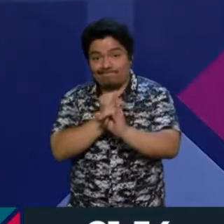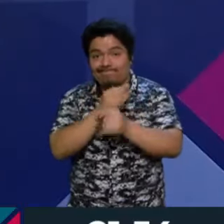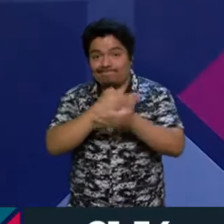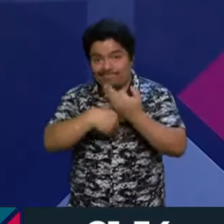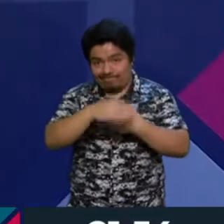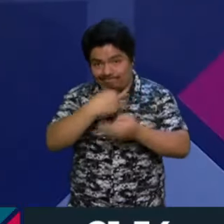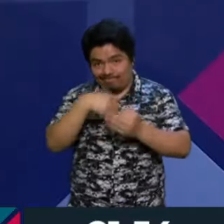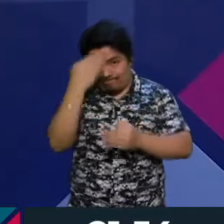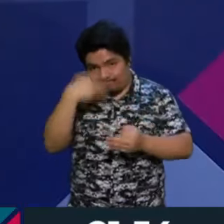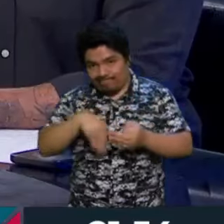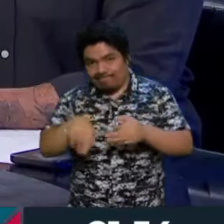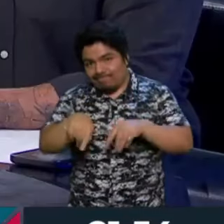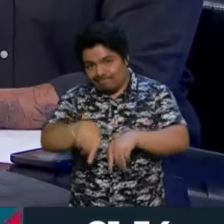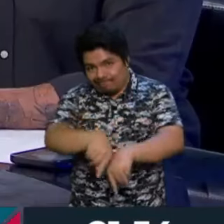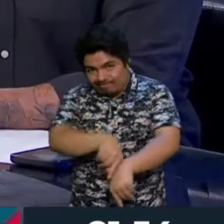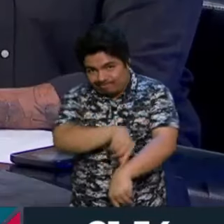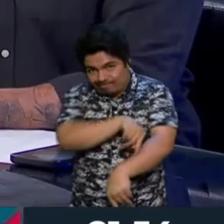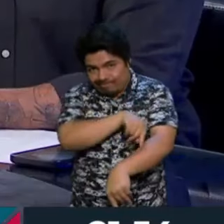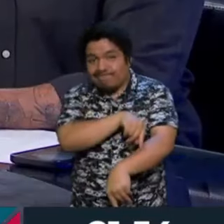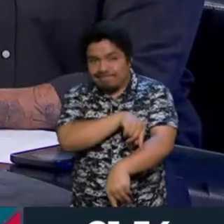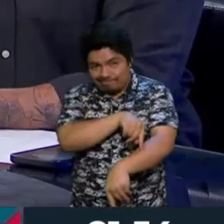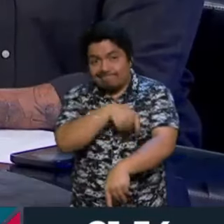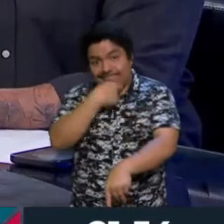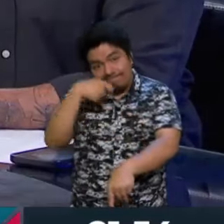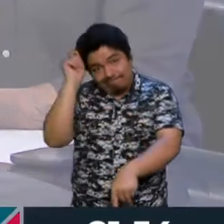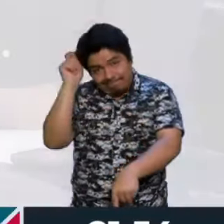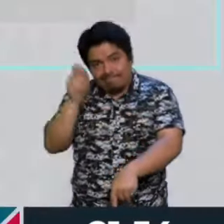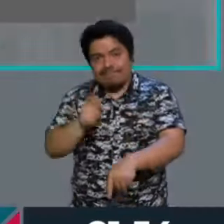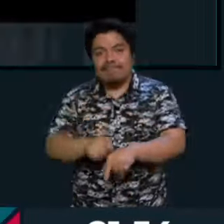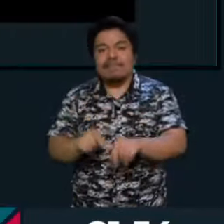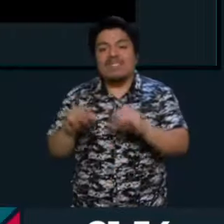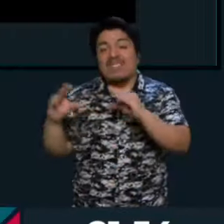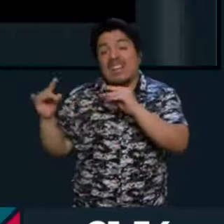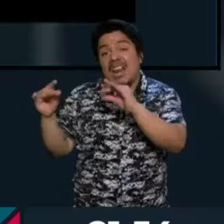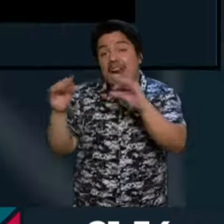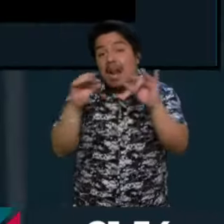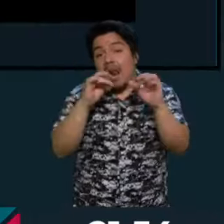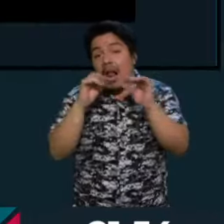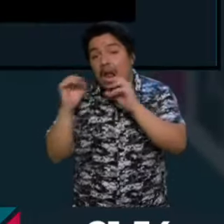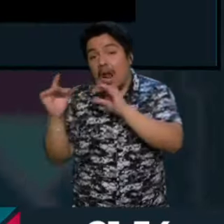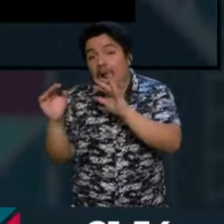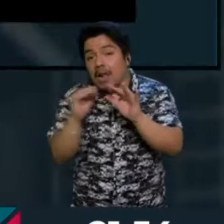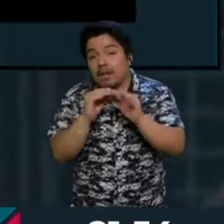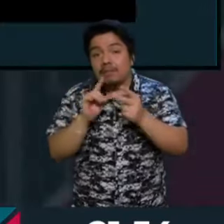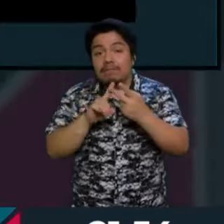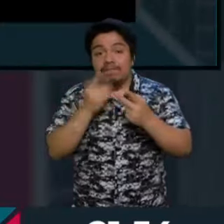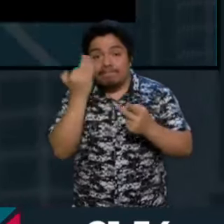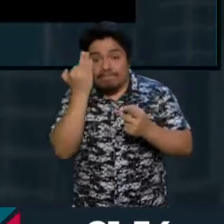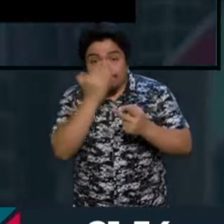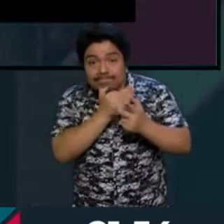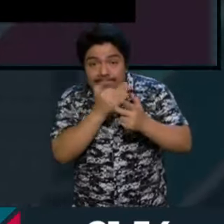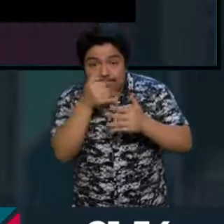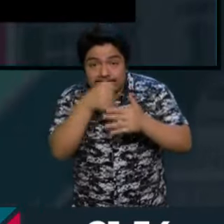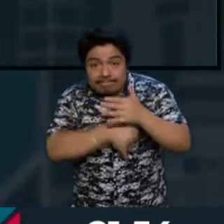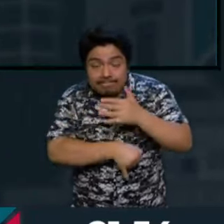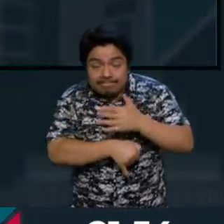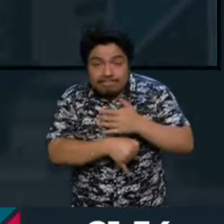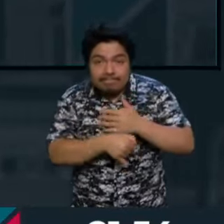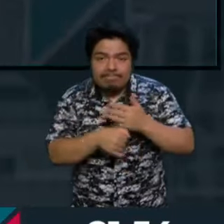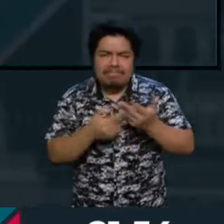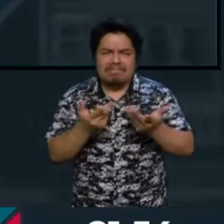como lo fue a lo largo del proceso, hablando de conspiración, hablando de fraude, y realmente